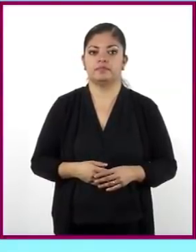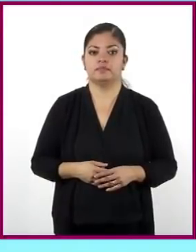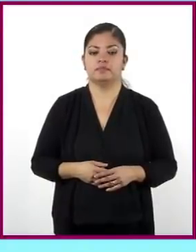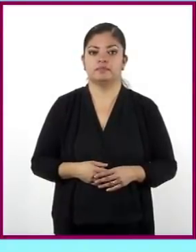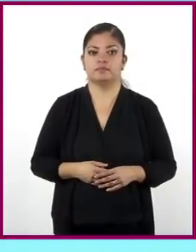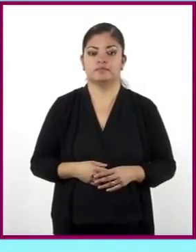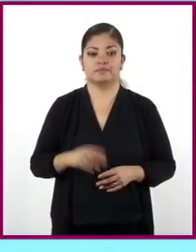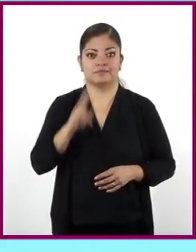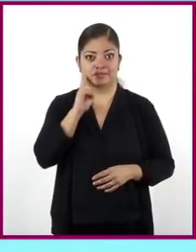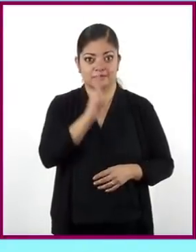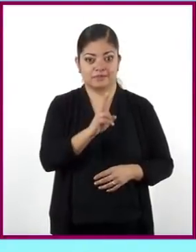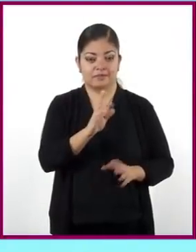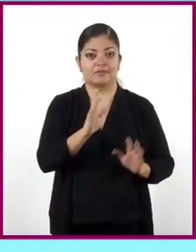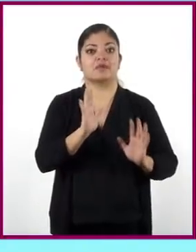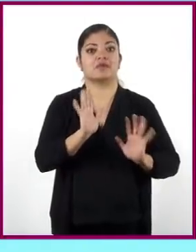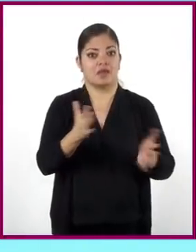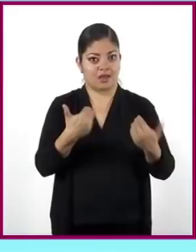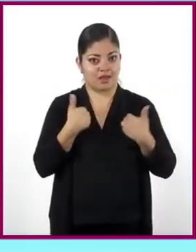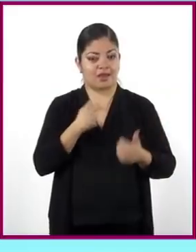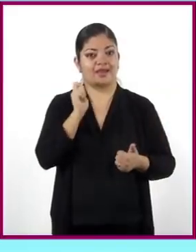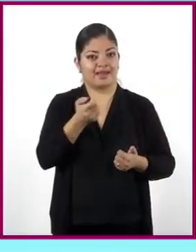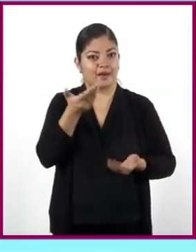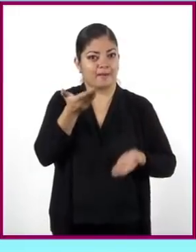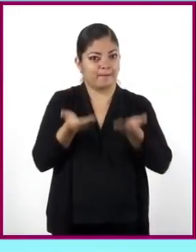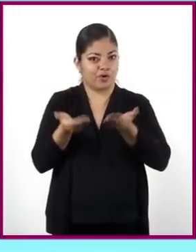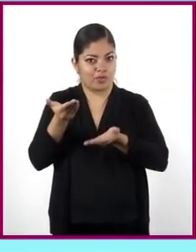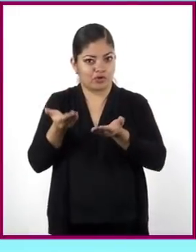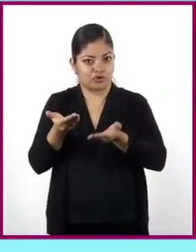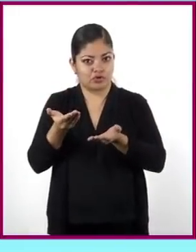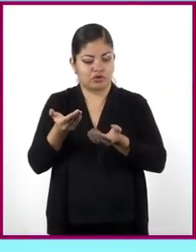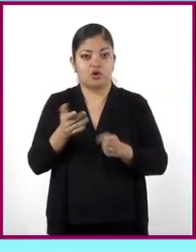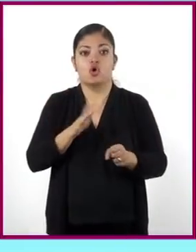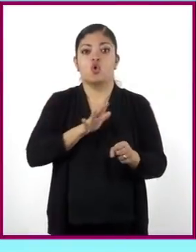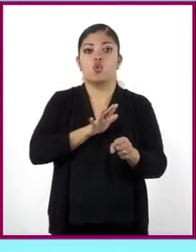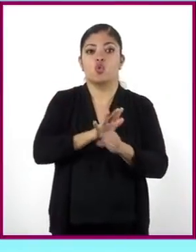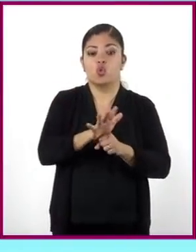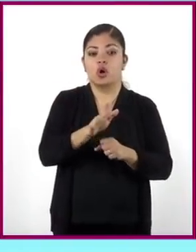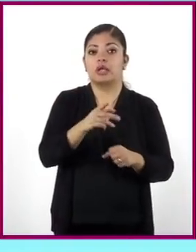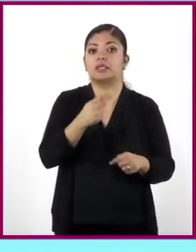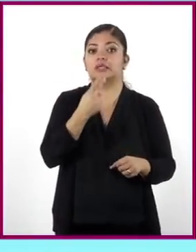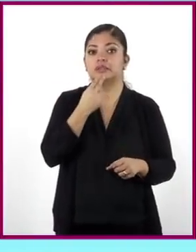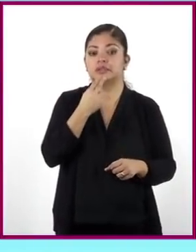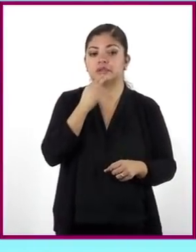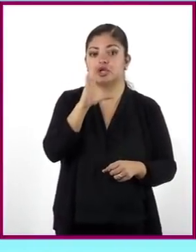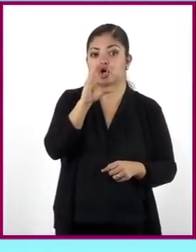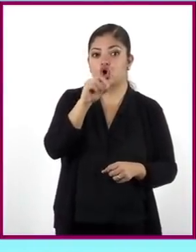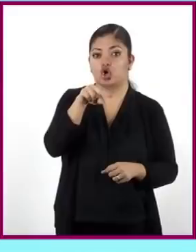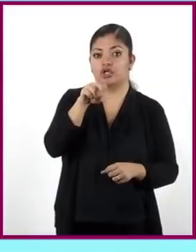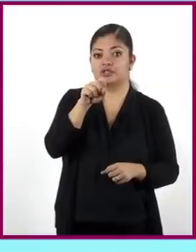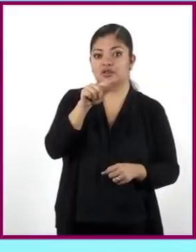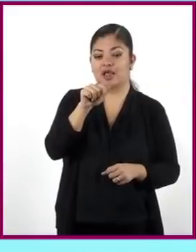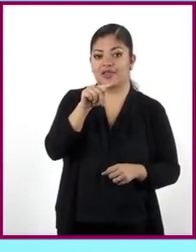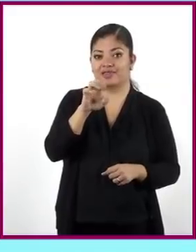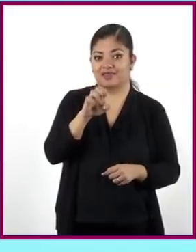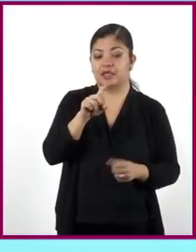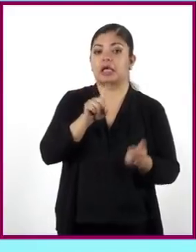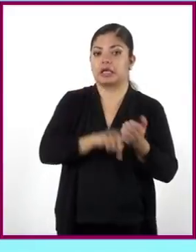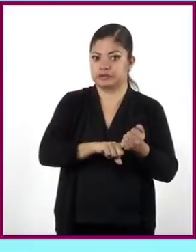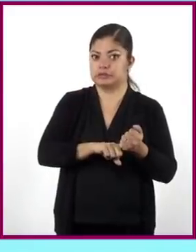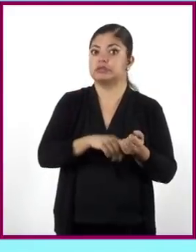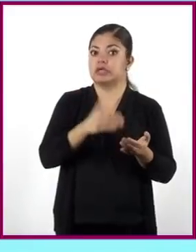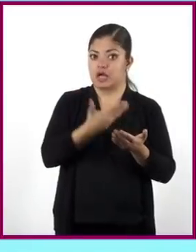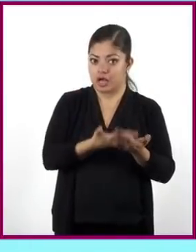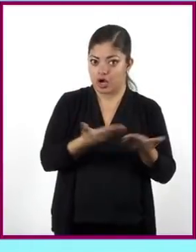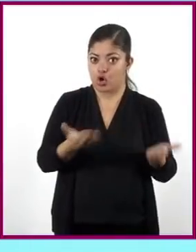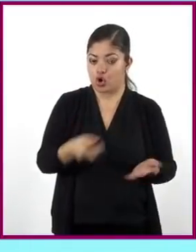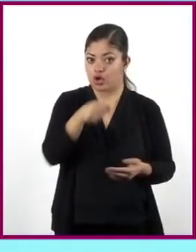Después de conocer qué es la proporcionalidad y qué papel juega la constante, las y los invitamos a